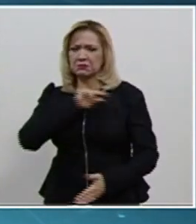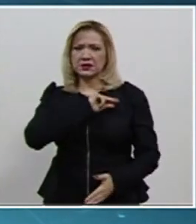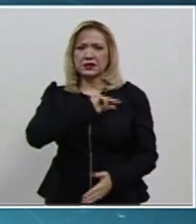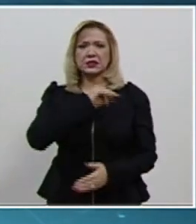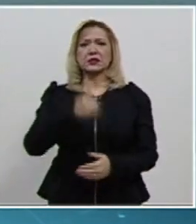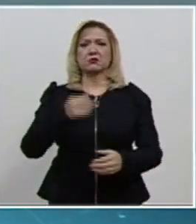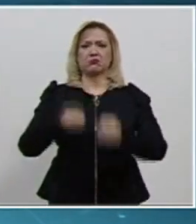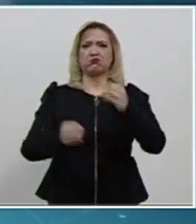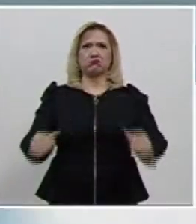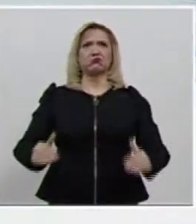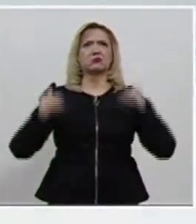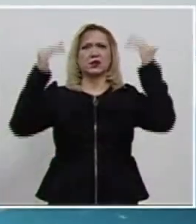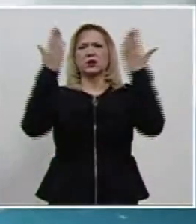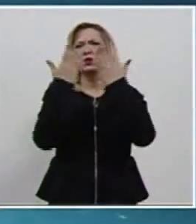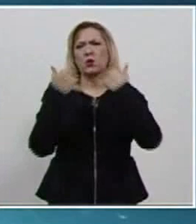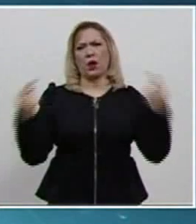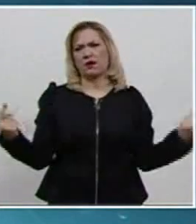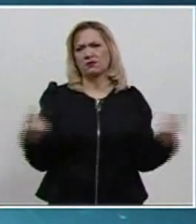tribunal.